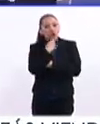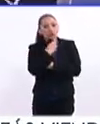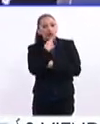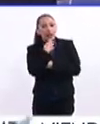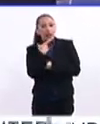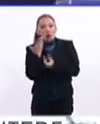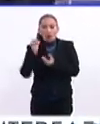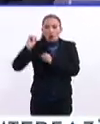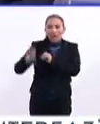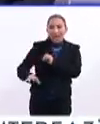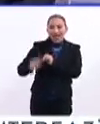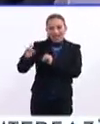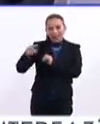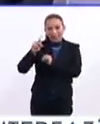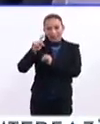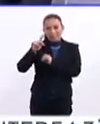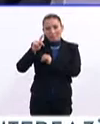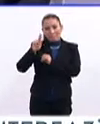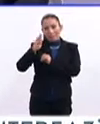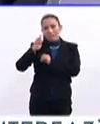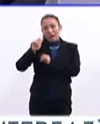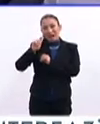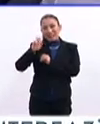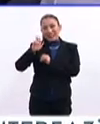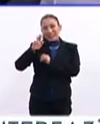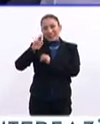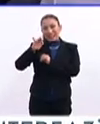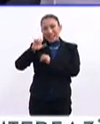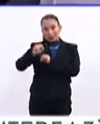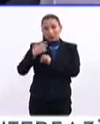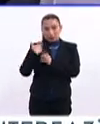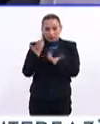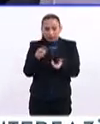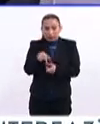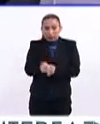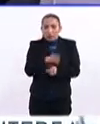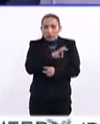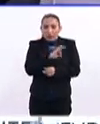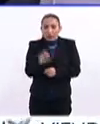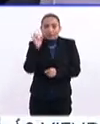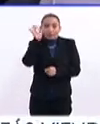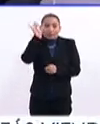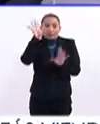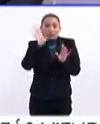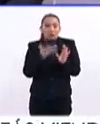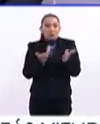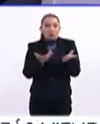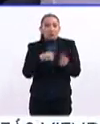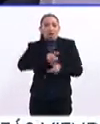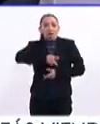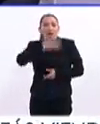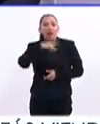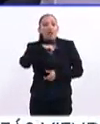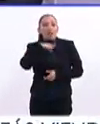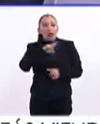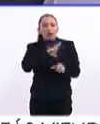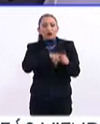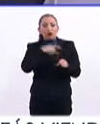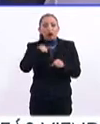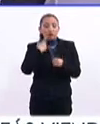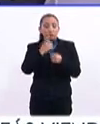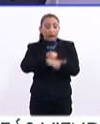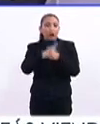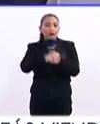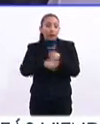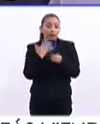tirar o reutilizar este tipo de baterías, porque bueno, finalmente pueden ser desperdicios muy costosos para la naturaleza si